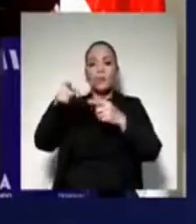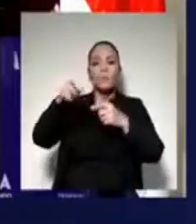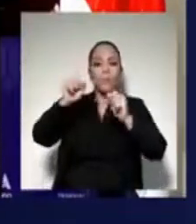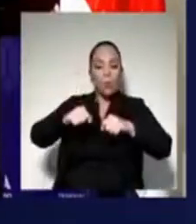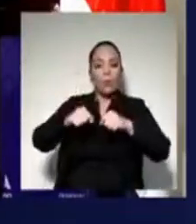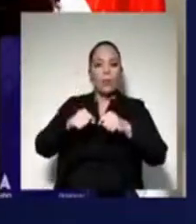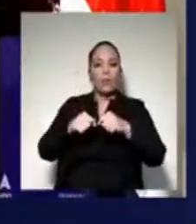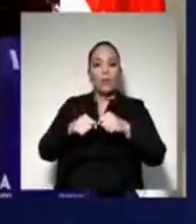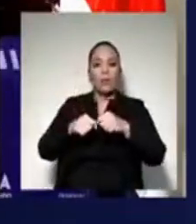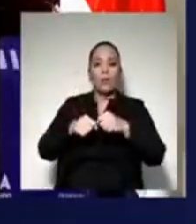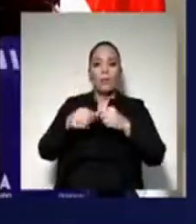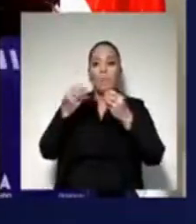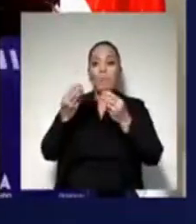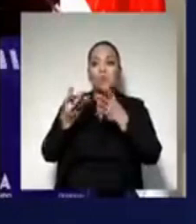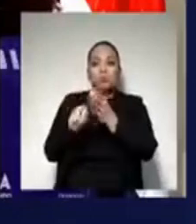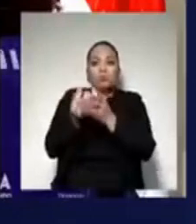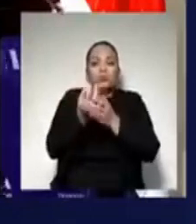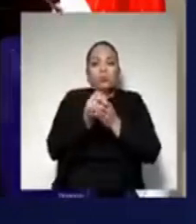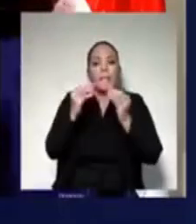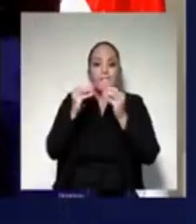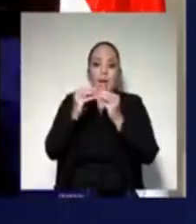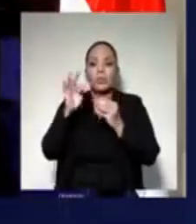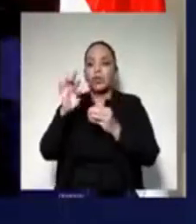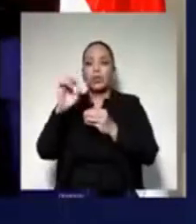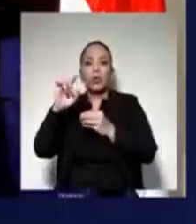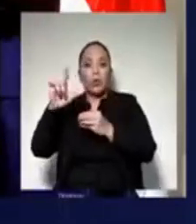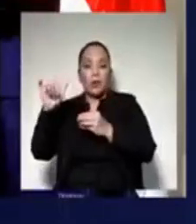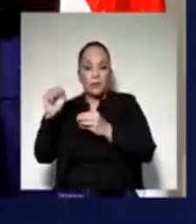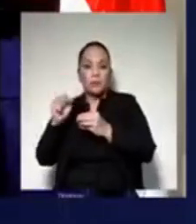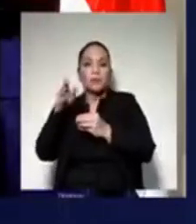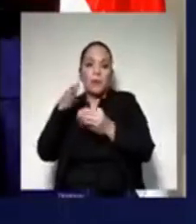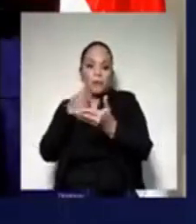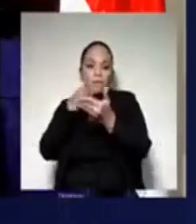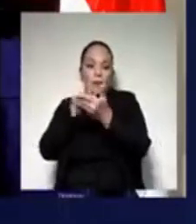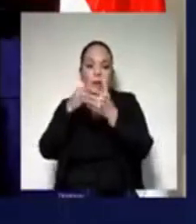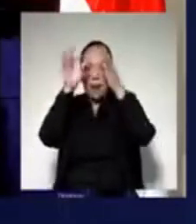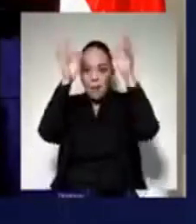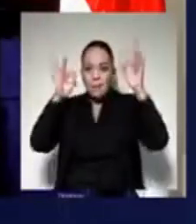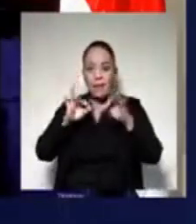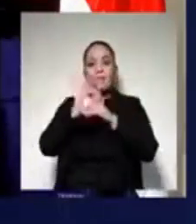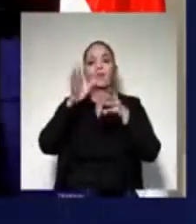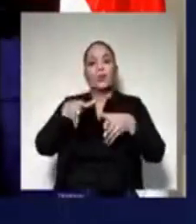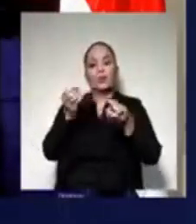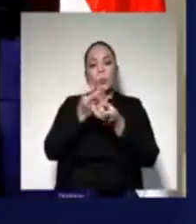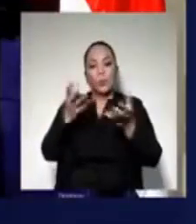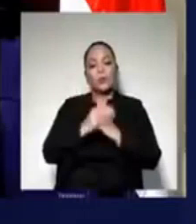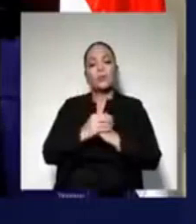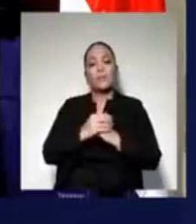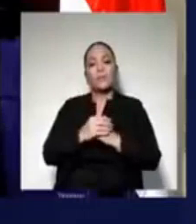cantidad de troles que podían llegar a ensuciar la imagen de funcionarios públicos. Eso también lo presentamos en